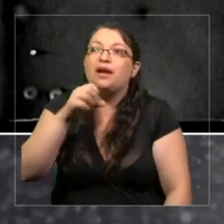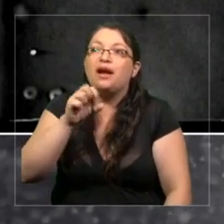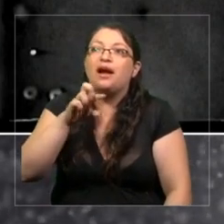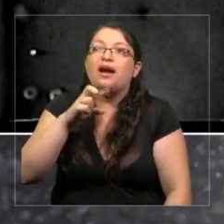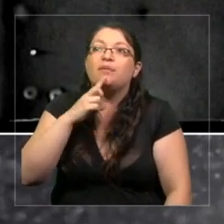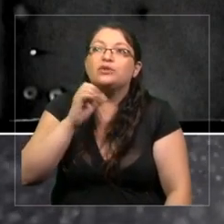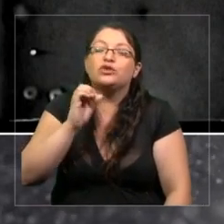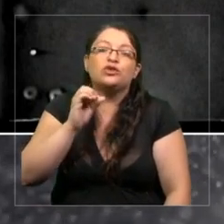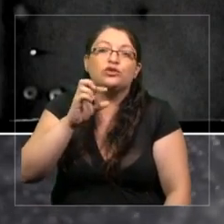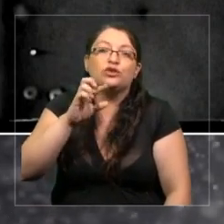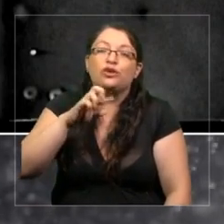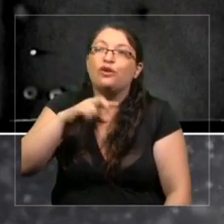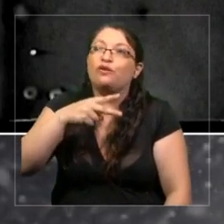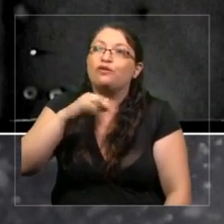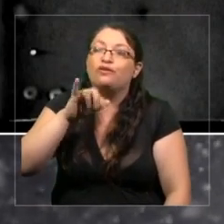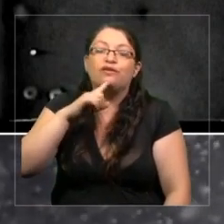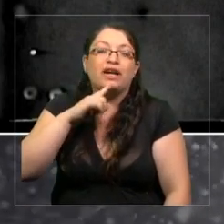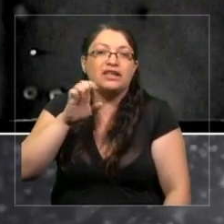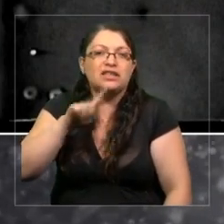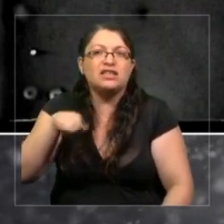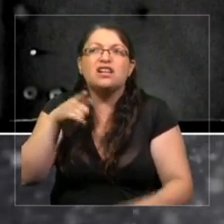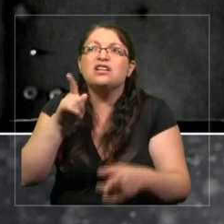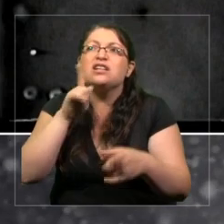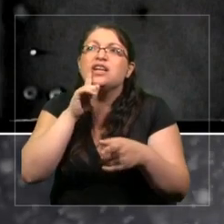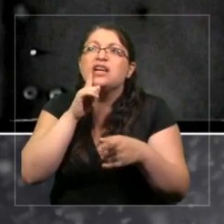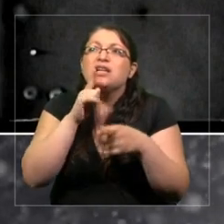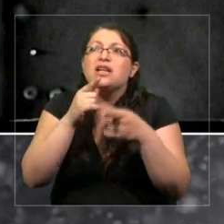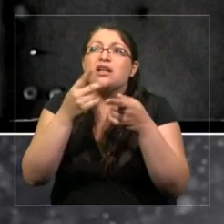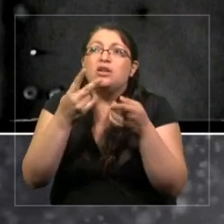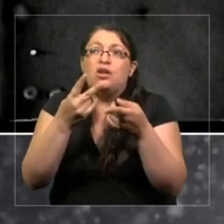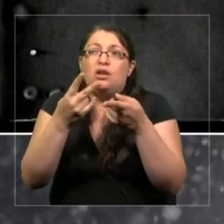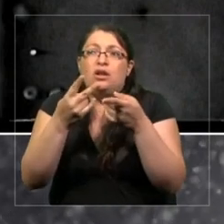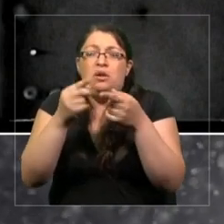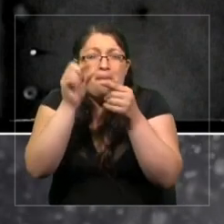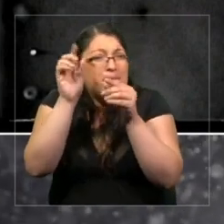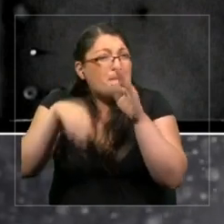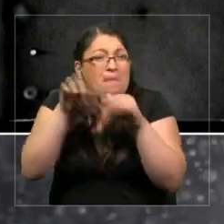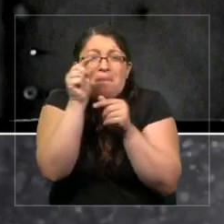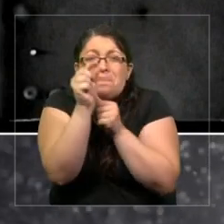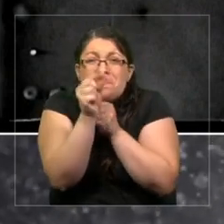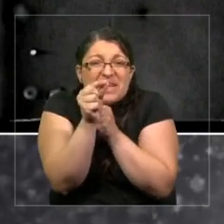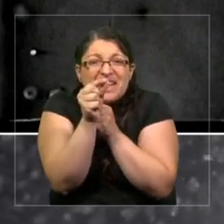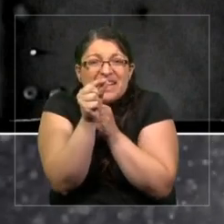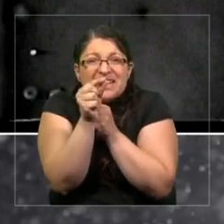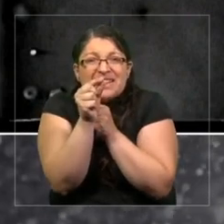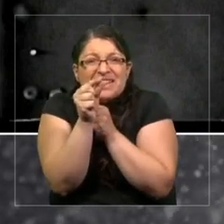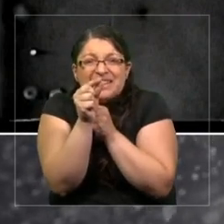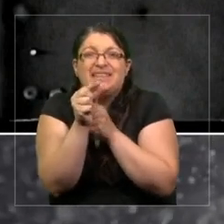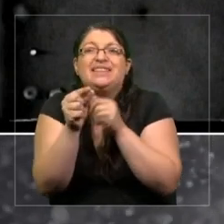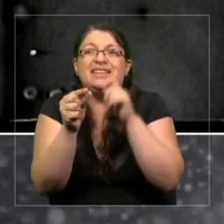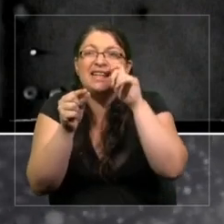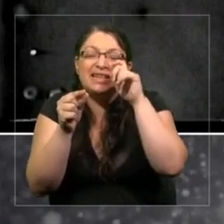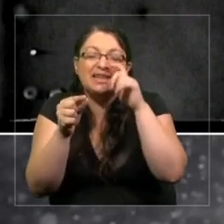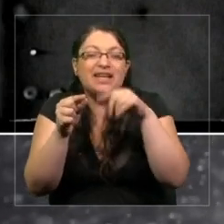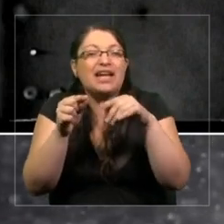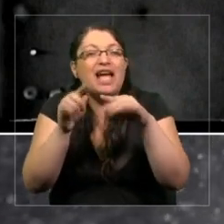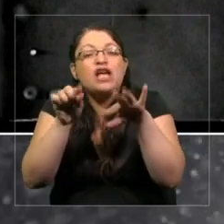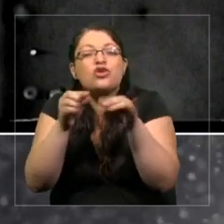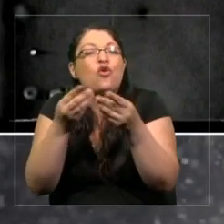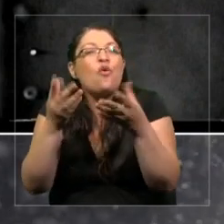micrones y que son los más abundantes y la forma más diversas de fitoplancton que en,